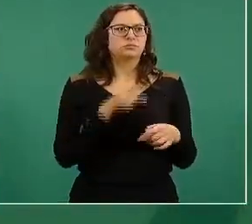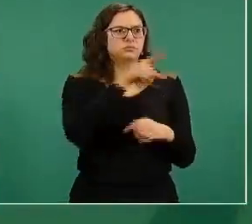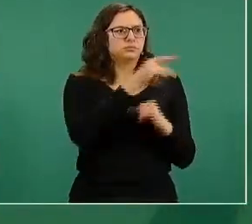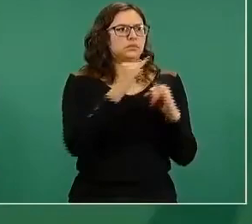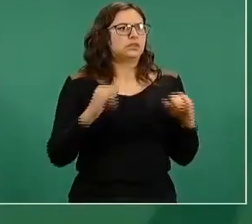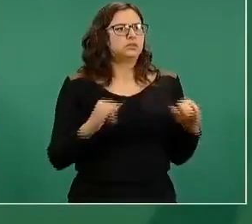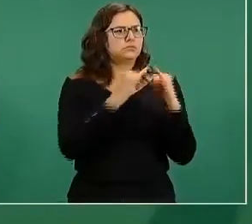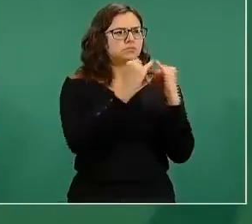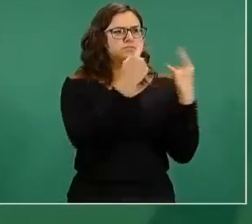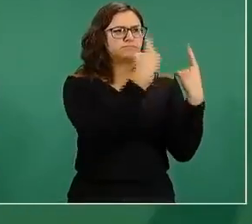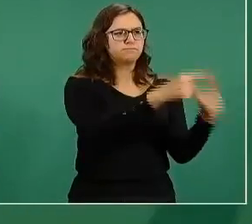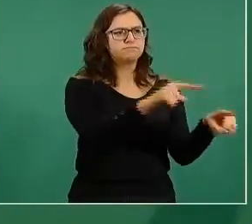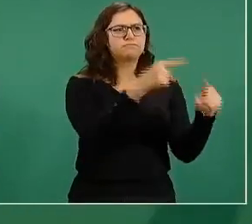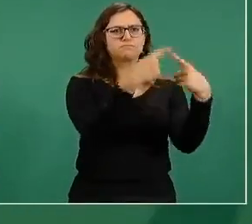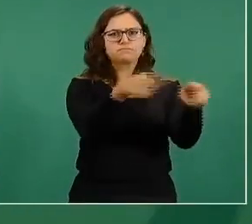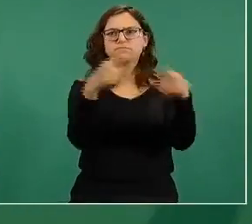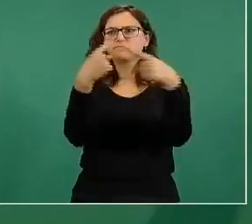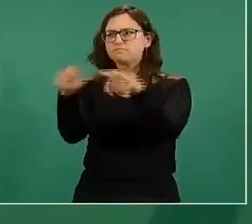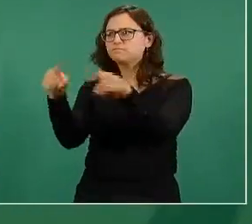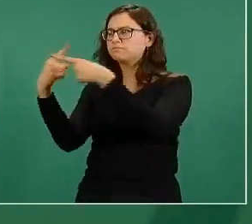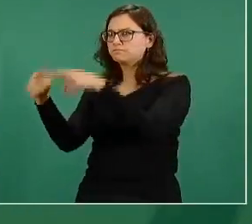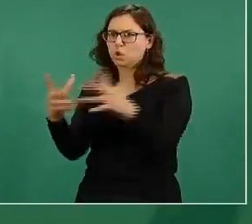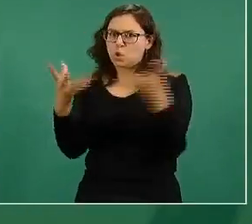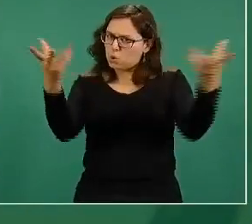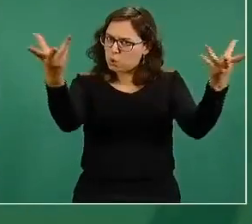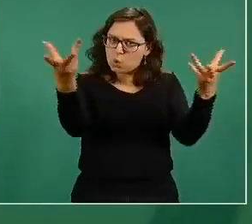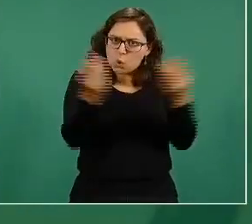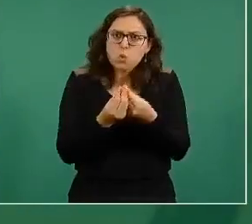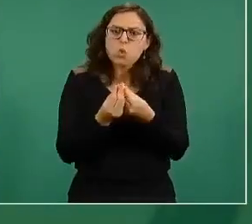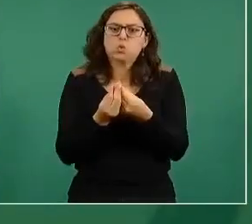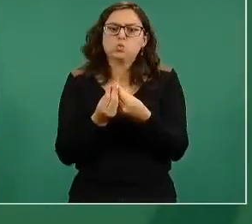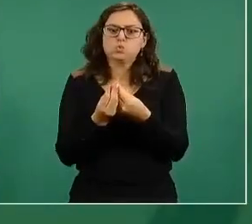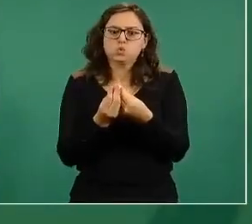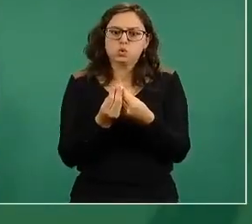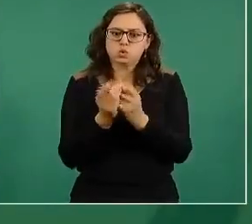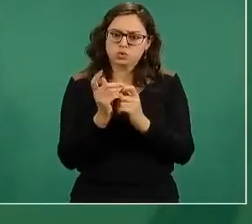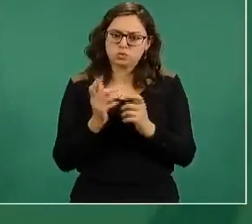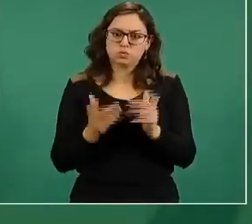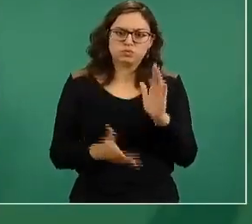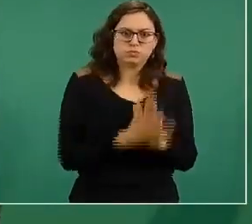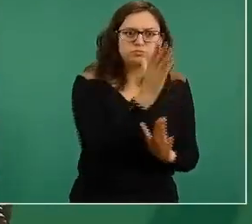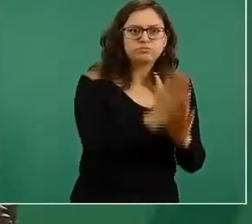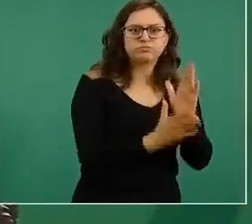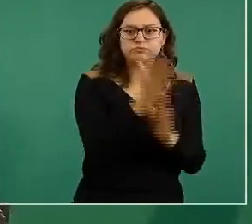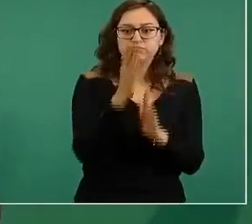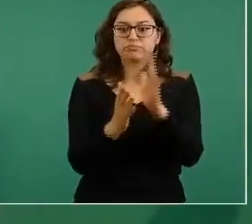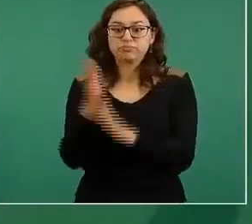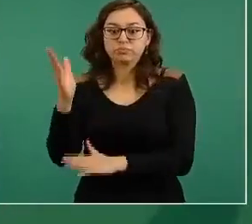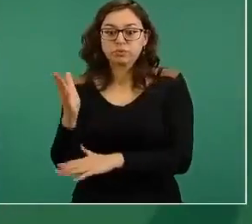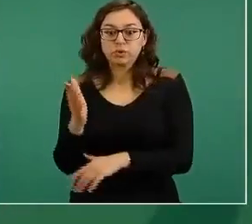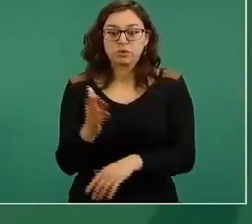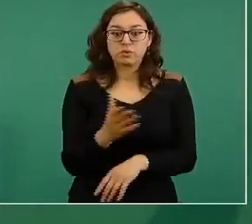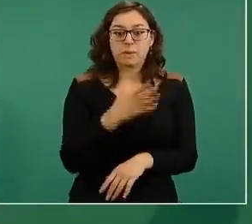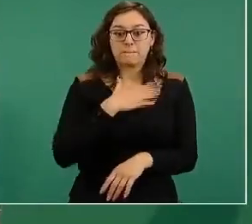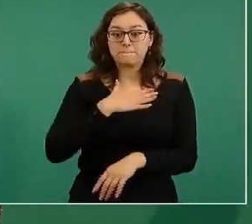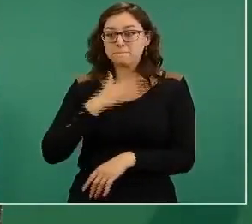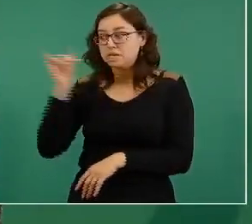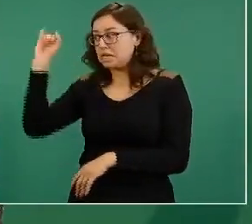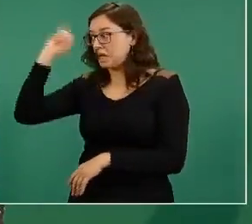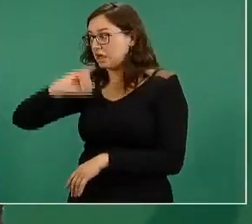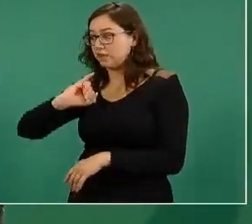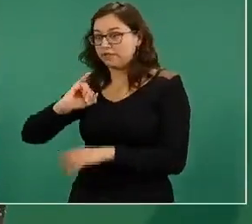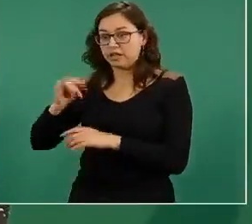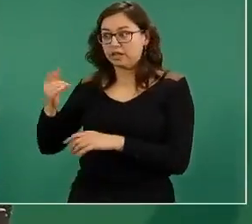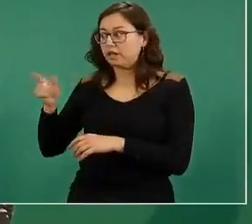secretarías en este Estado y uno no responde necesariamente al que es su jefe. Si a mí me dicen, tú vas a